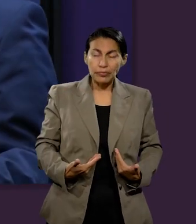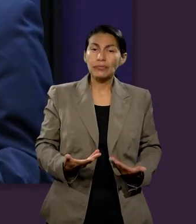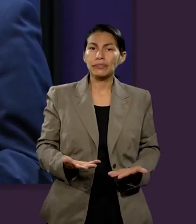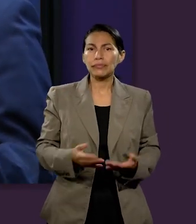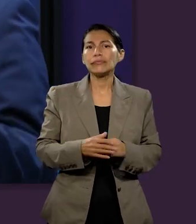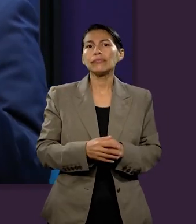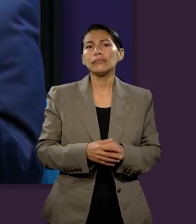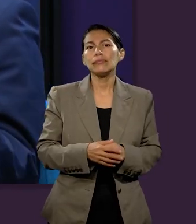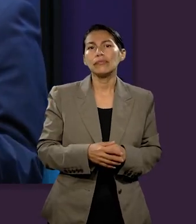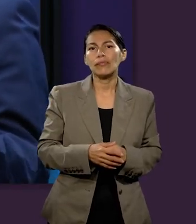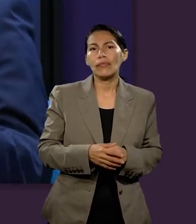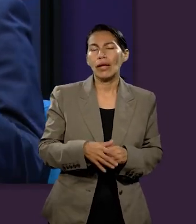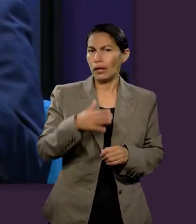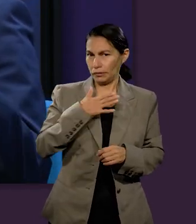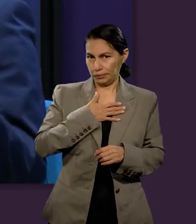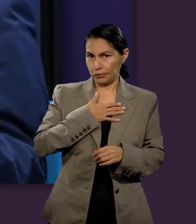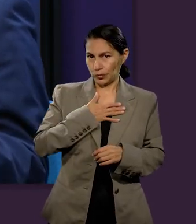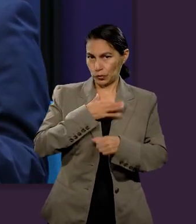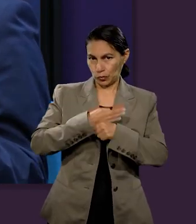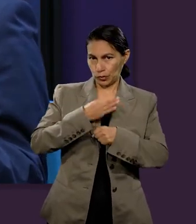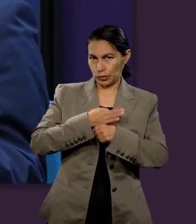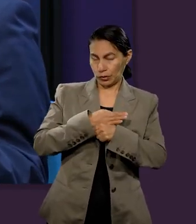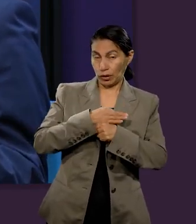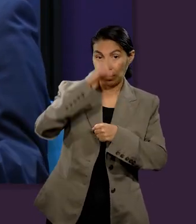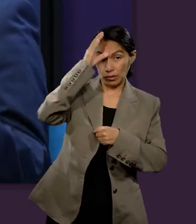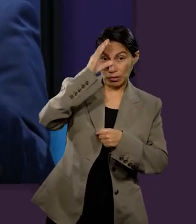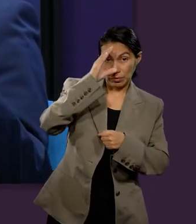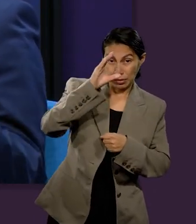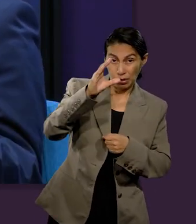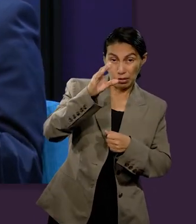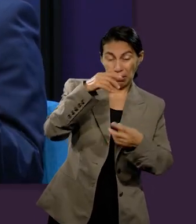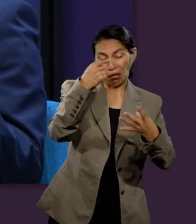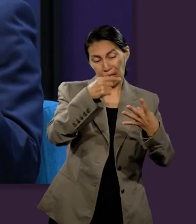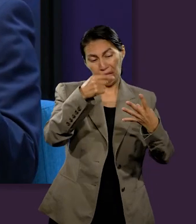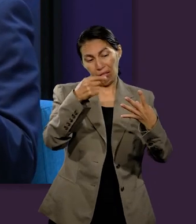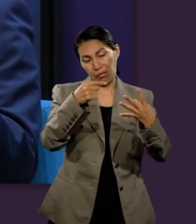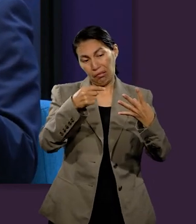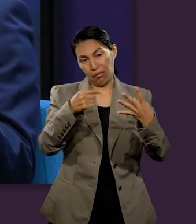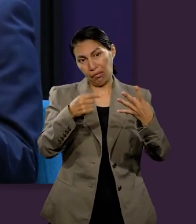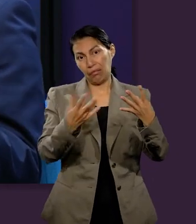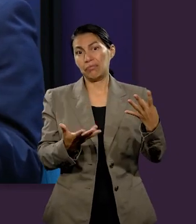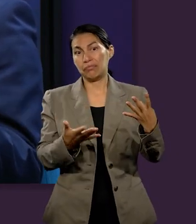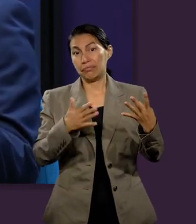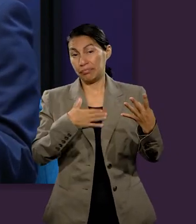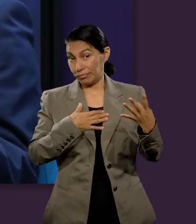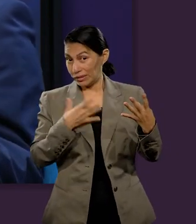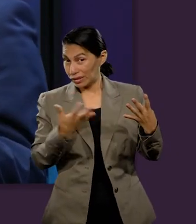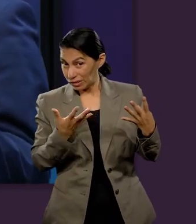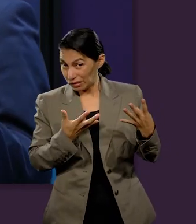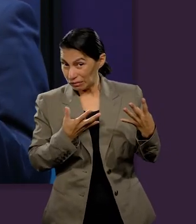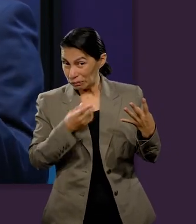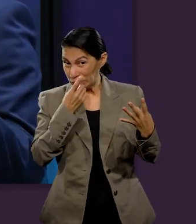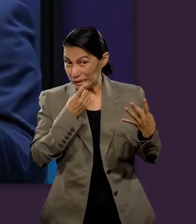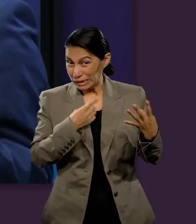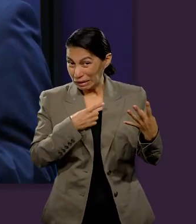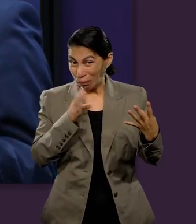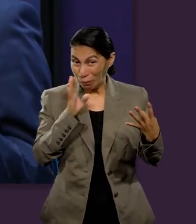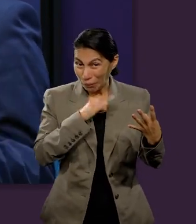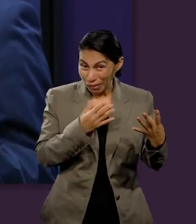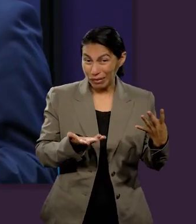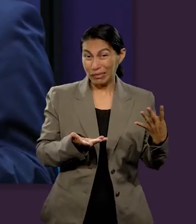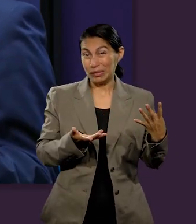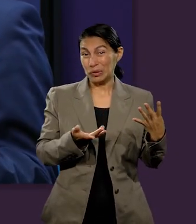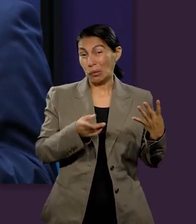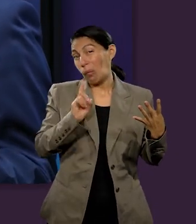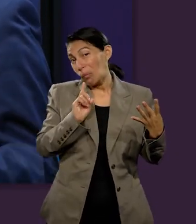historia, porque si vemos en términos bíblicos, el nombre es prácticamente el símbolo de la identidad